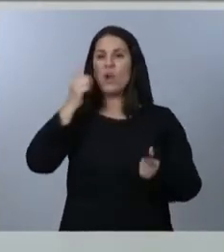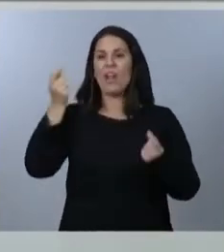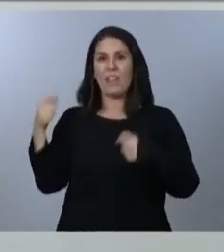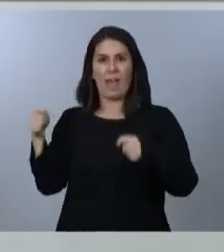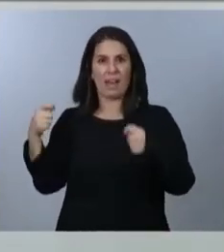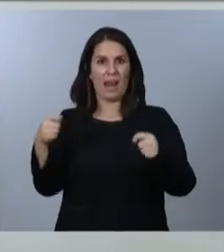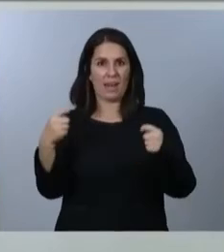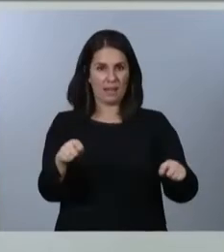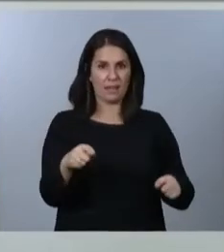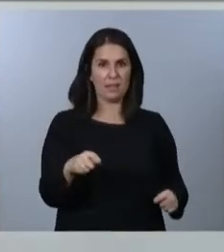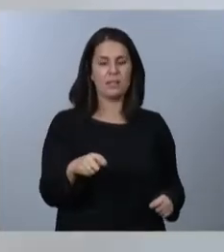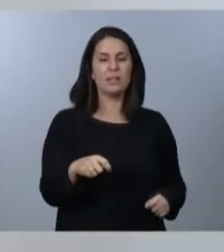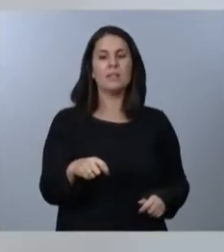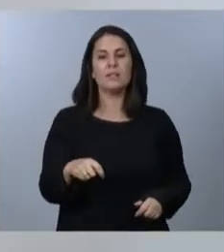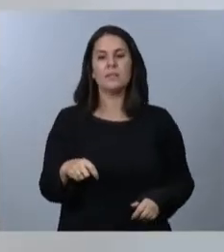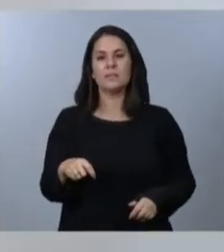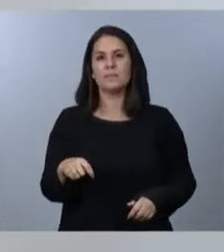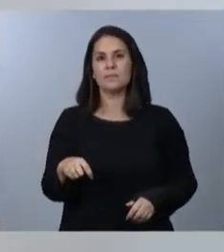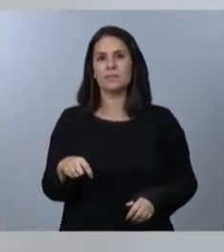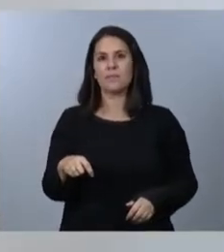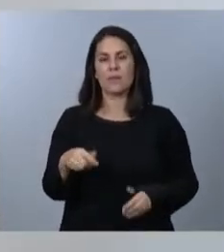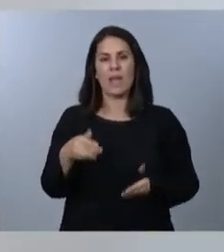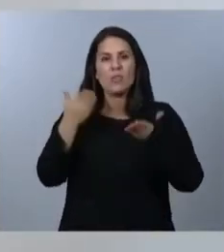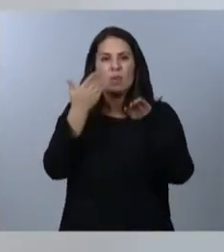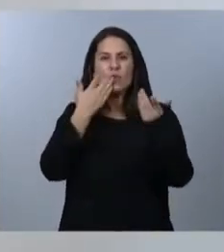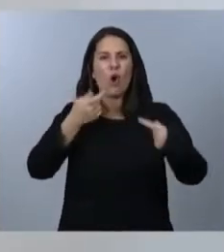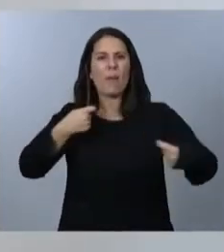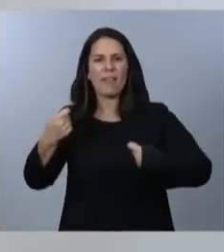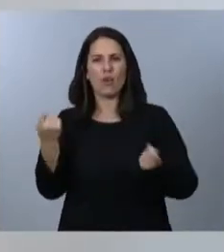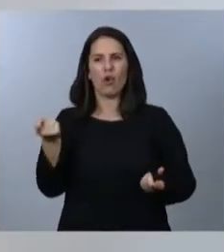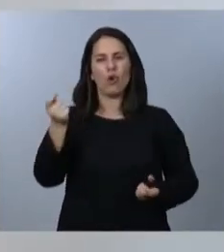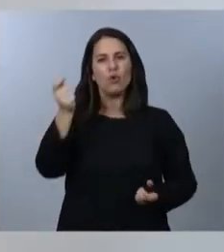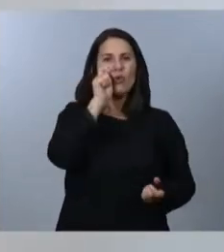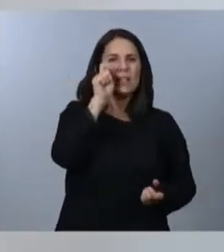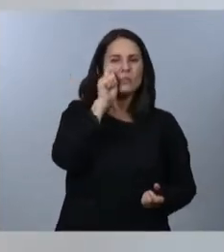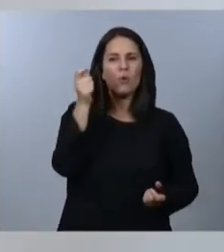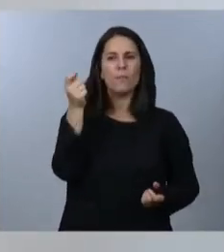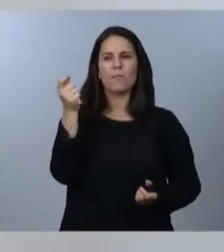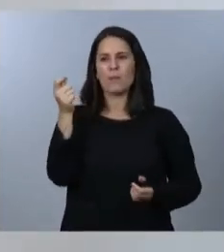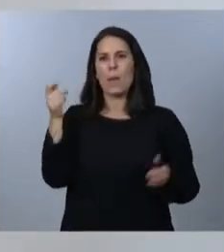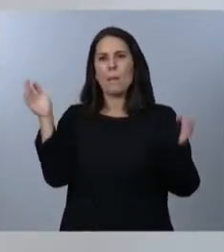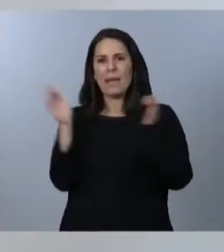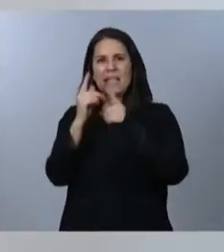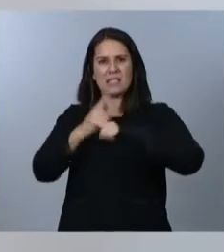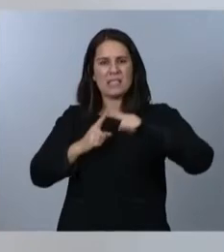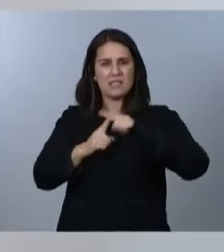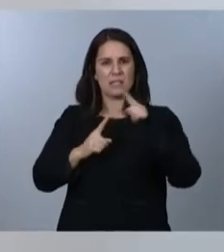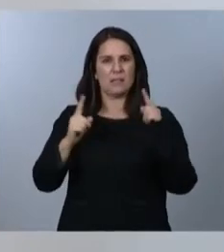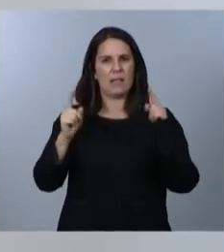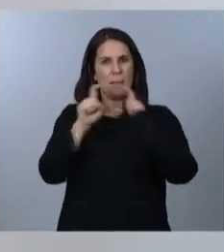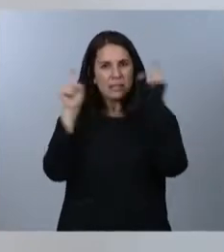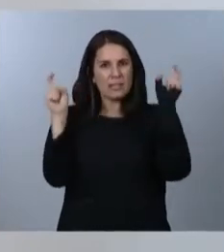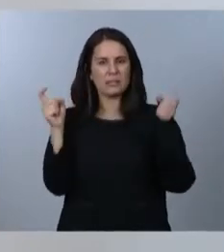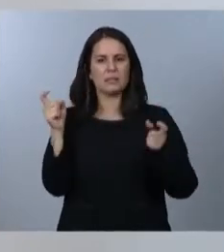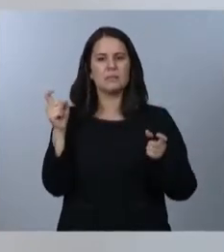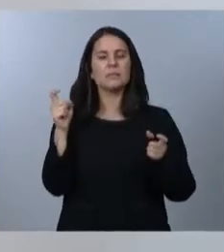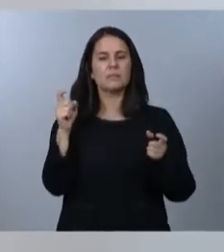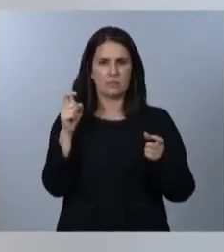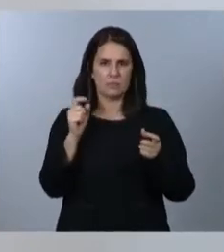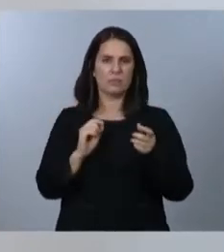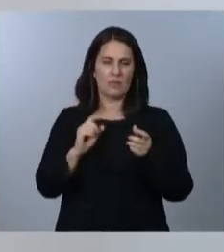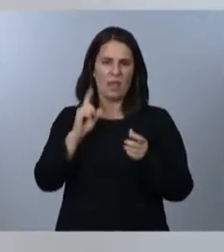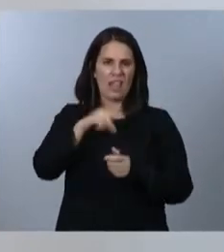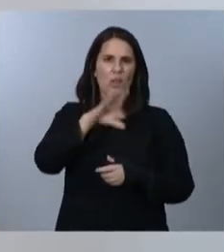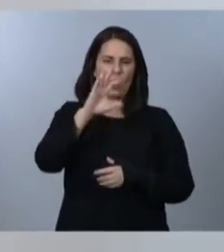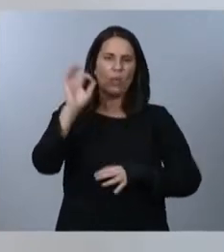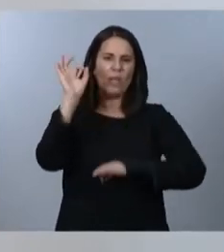en todo el país, es decir, ayudas al comercio, al turismo, a las pequeñas y medianas empresas, van a registrar un aumento de un 150%